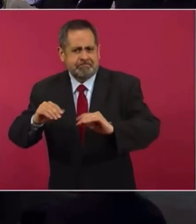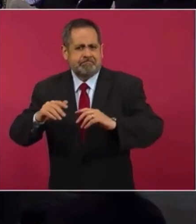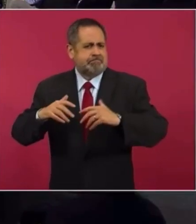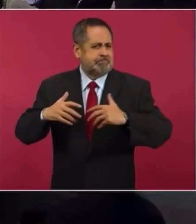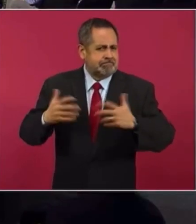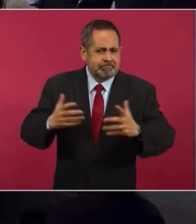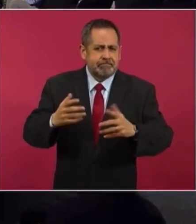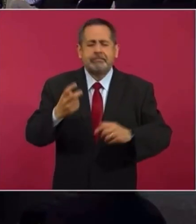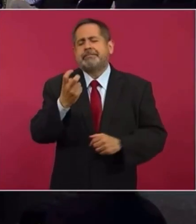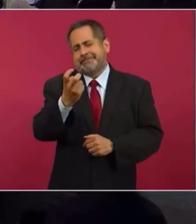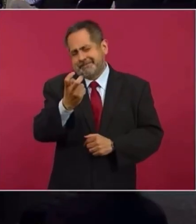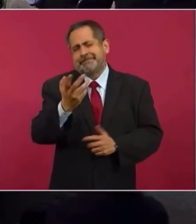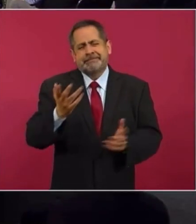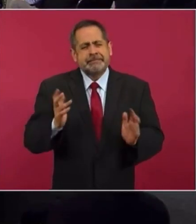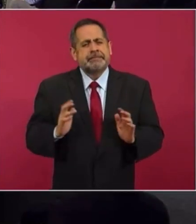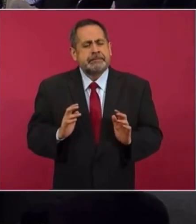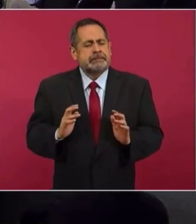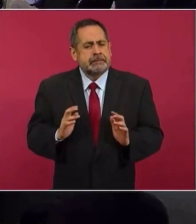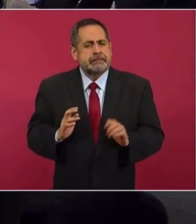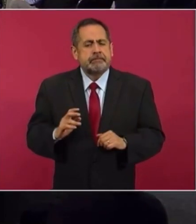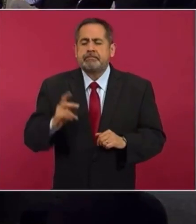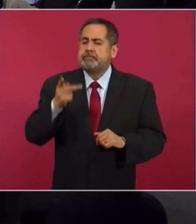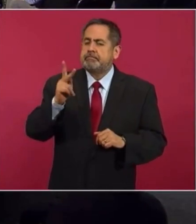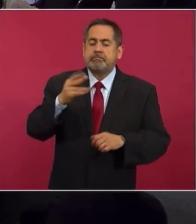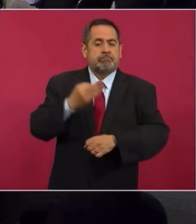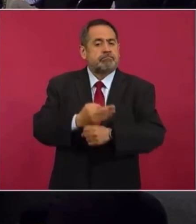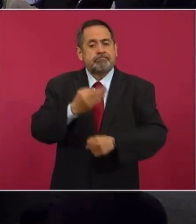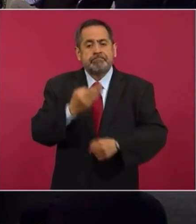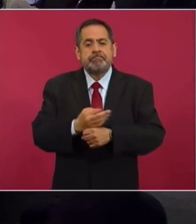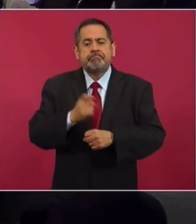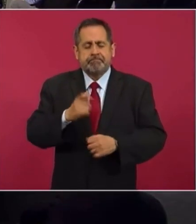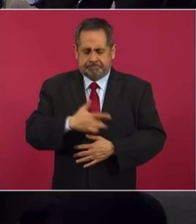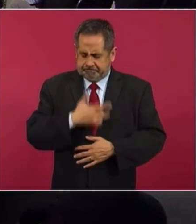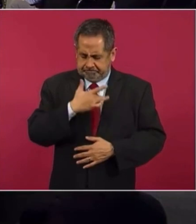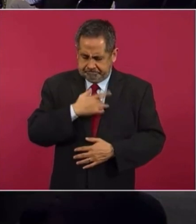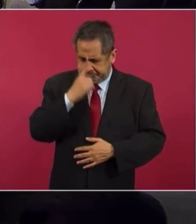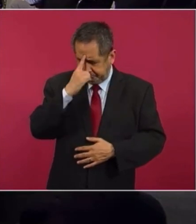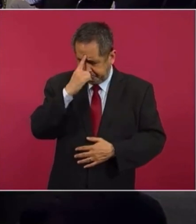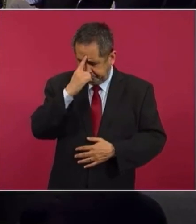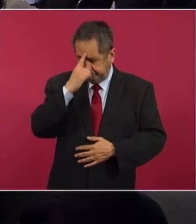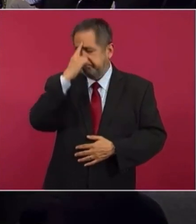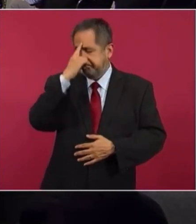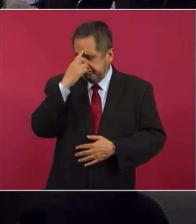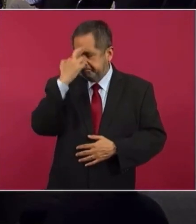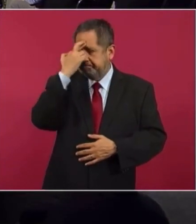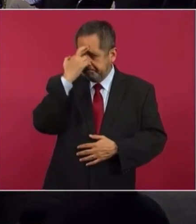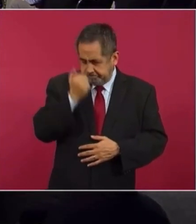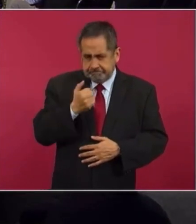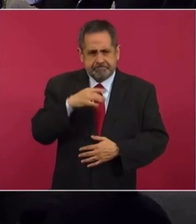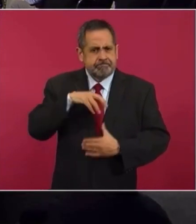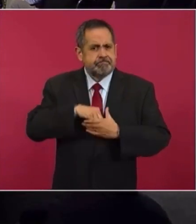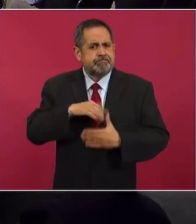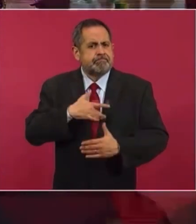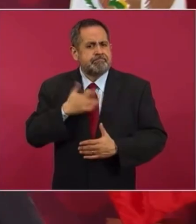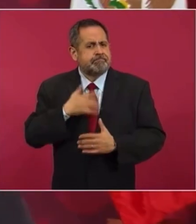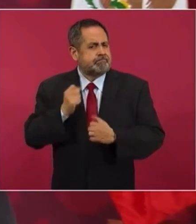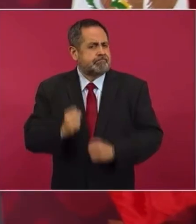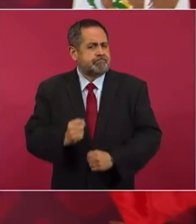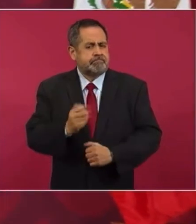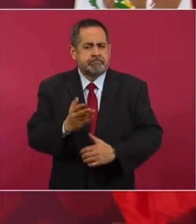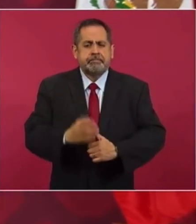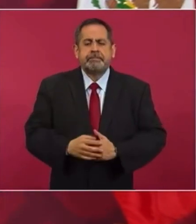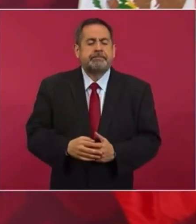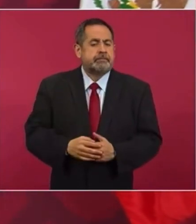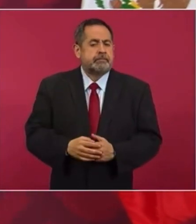acción es convicción, es lo fundamental. Entonces, por eso